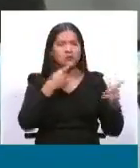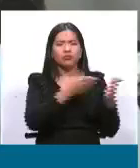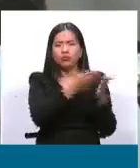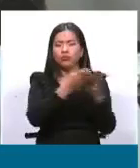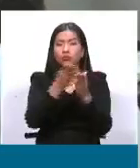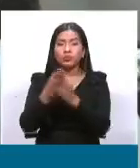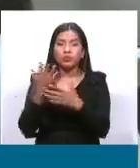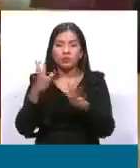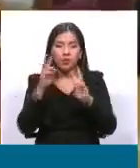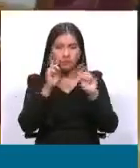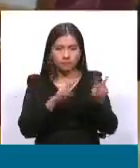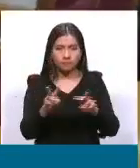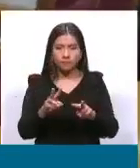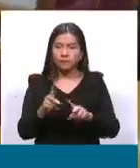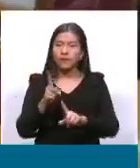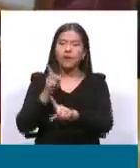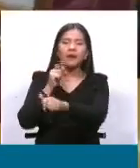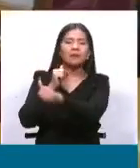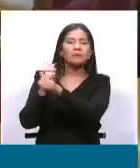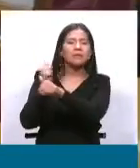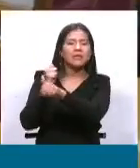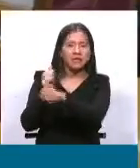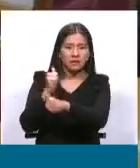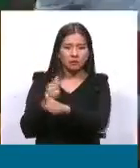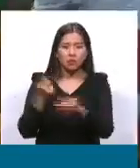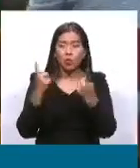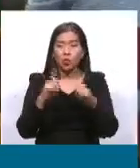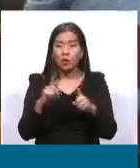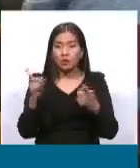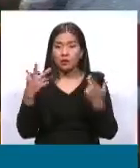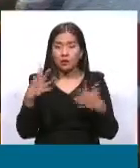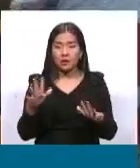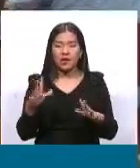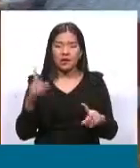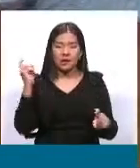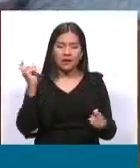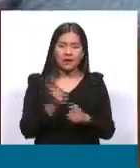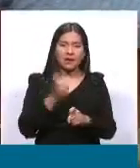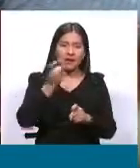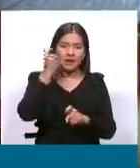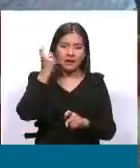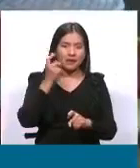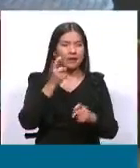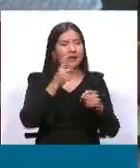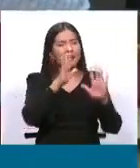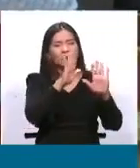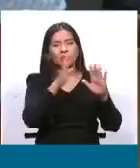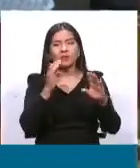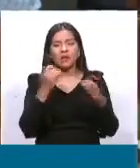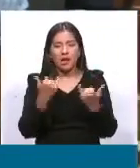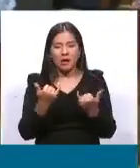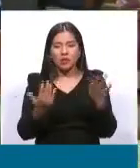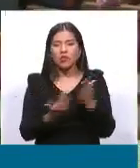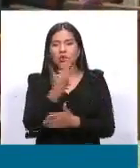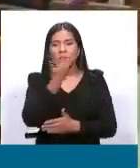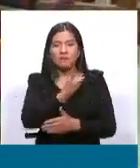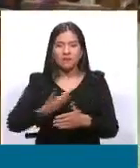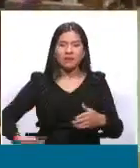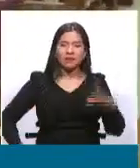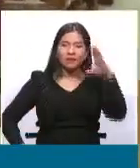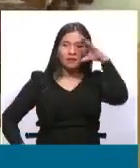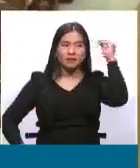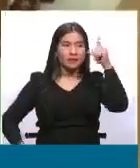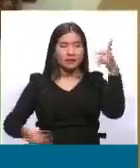Y es el mismo que una vez vence nuestro actual presidente Luis